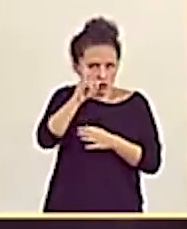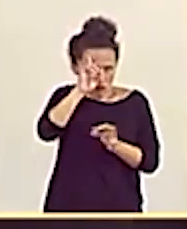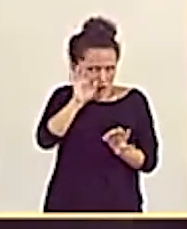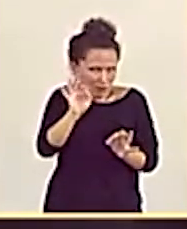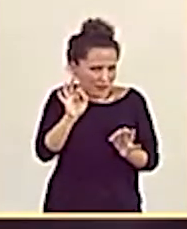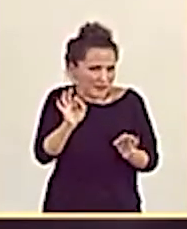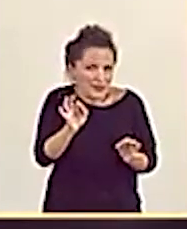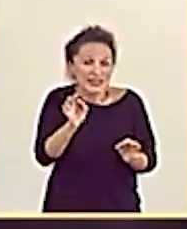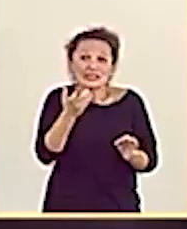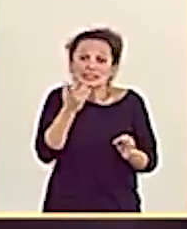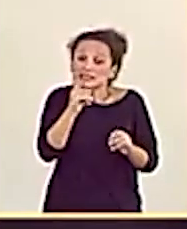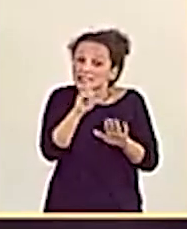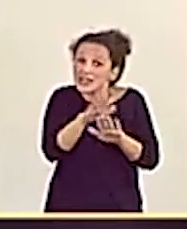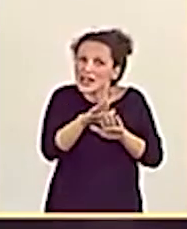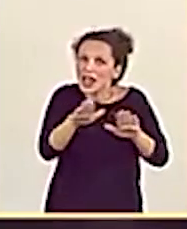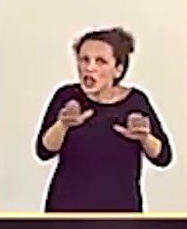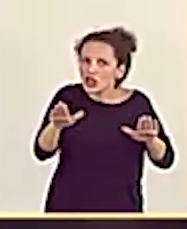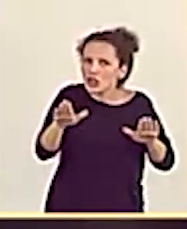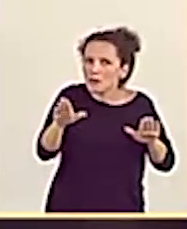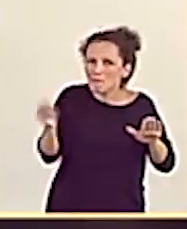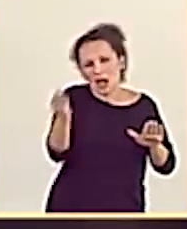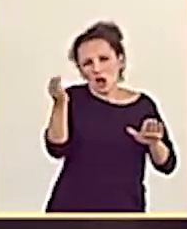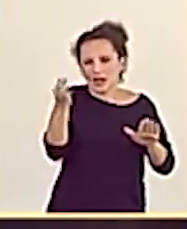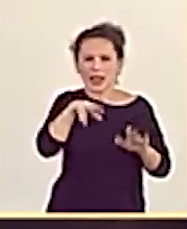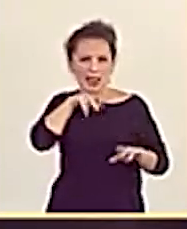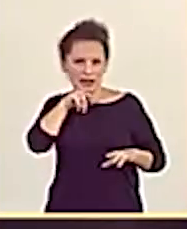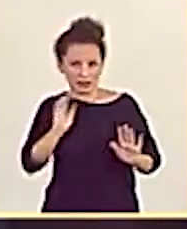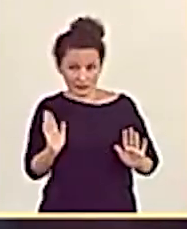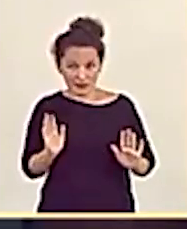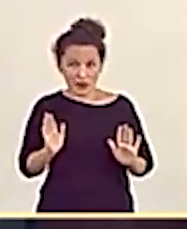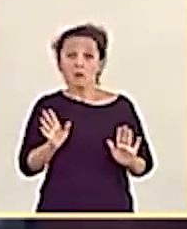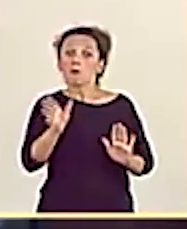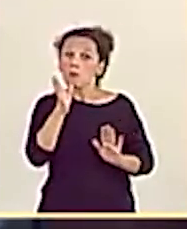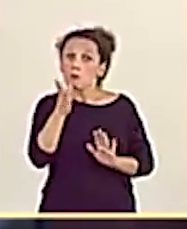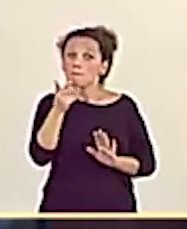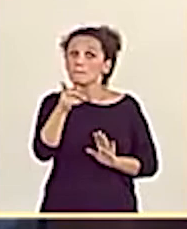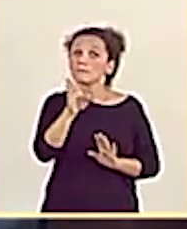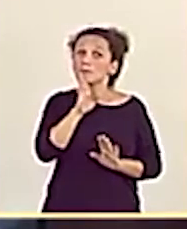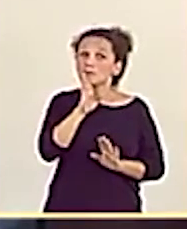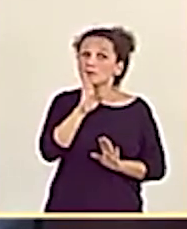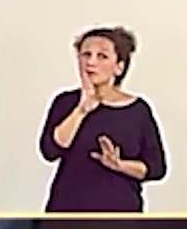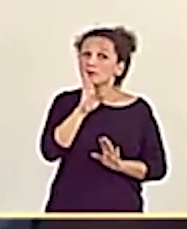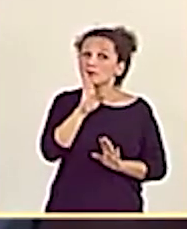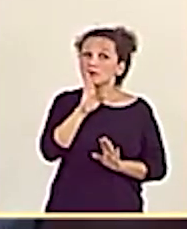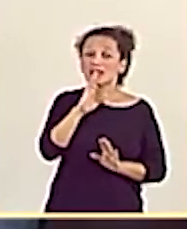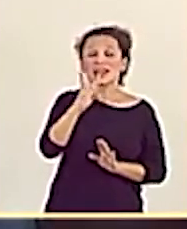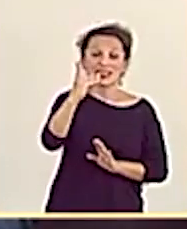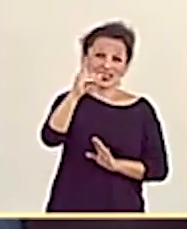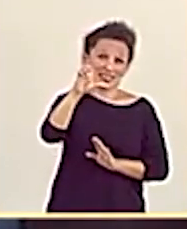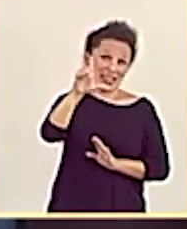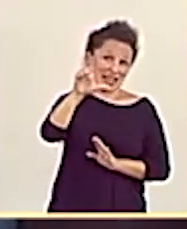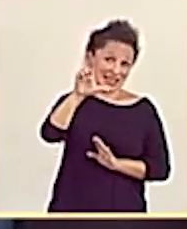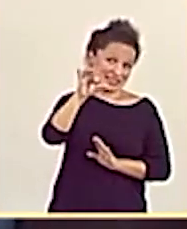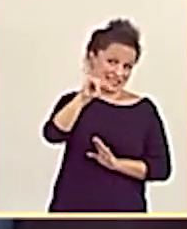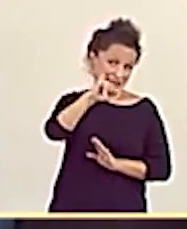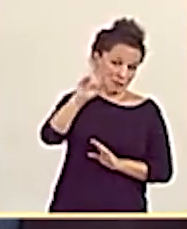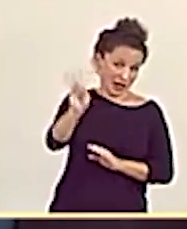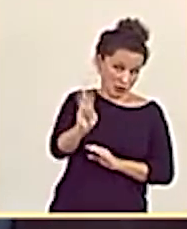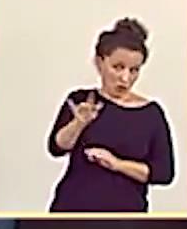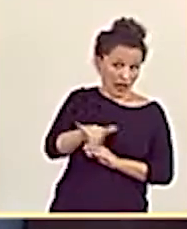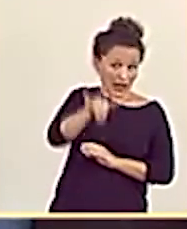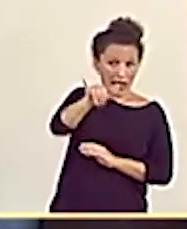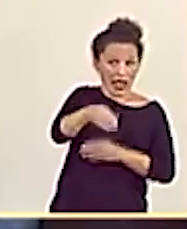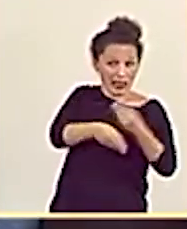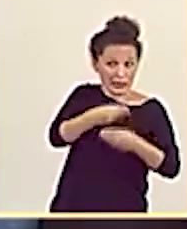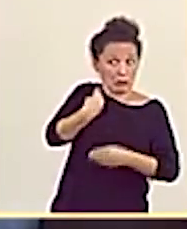que a veces un silencio es un triunfo. Señor ministro, entre el papelón el que usted hizo con Delsi cuando le dejaron solo, absolutamente